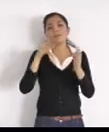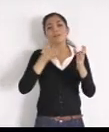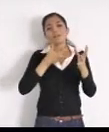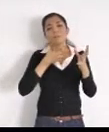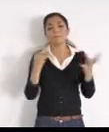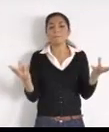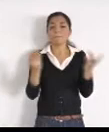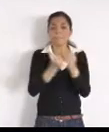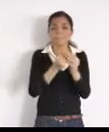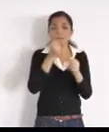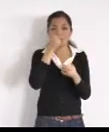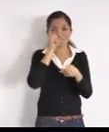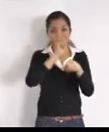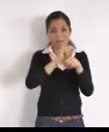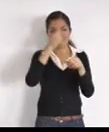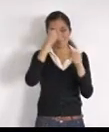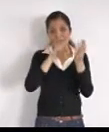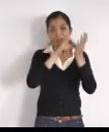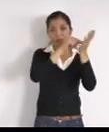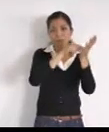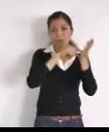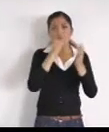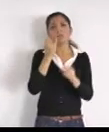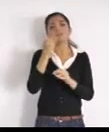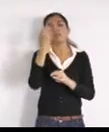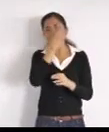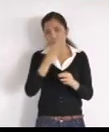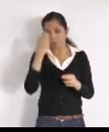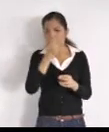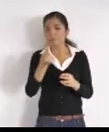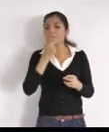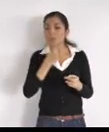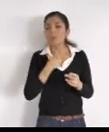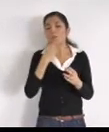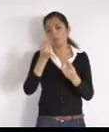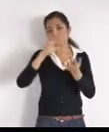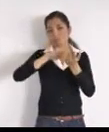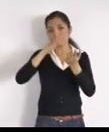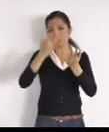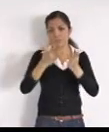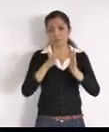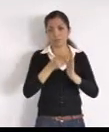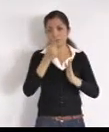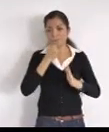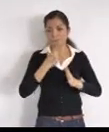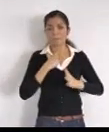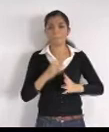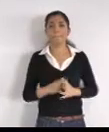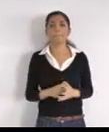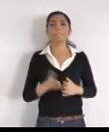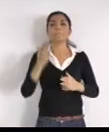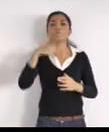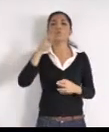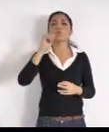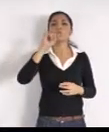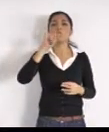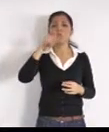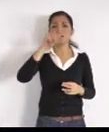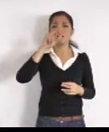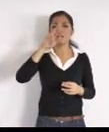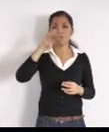Naito, te agradezco, tu comentario, Juan Ramón Aguayo, por el Twitter personal, mi petición, y sugerencia es,